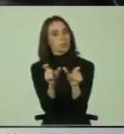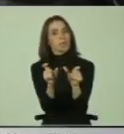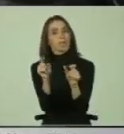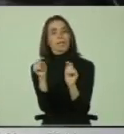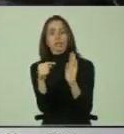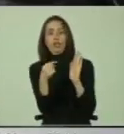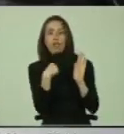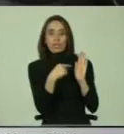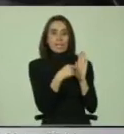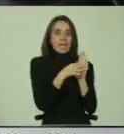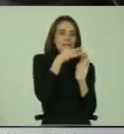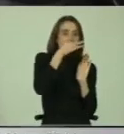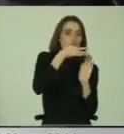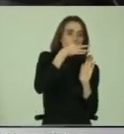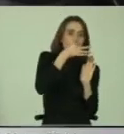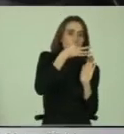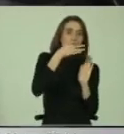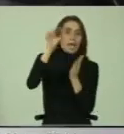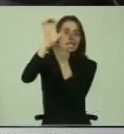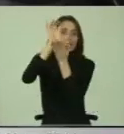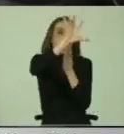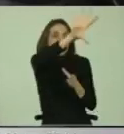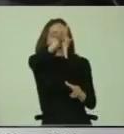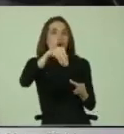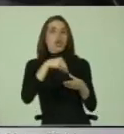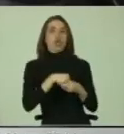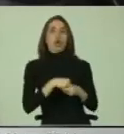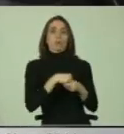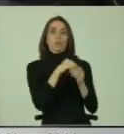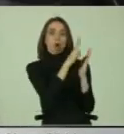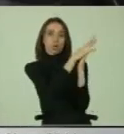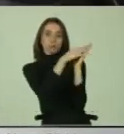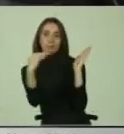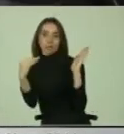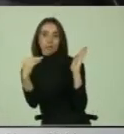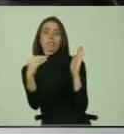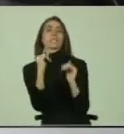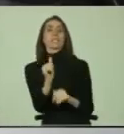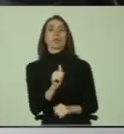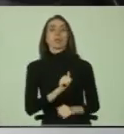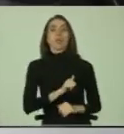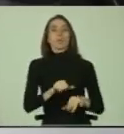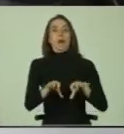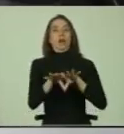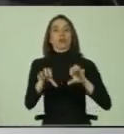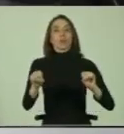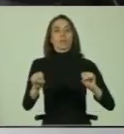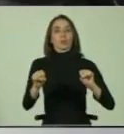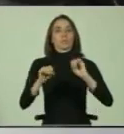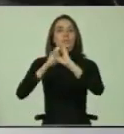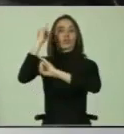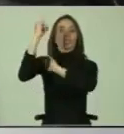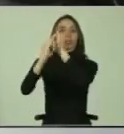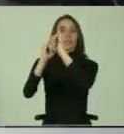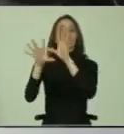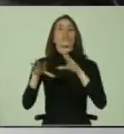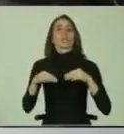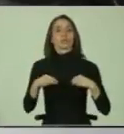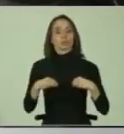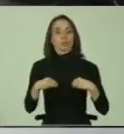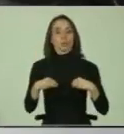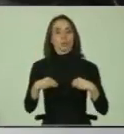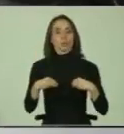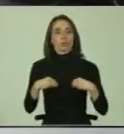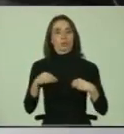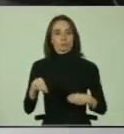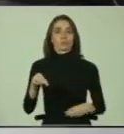recomendaciones en el quehacer del Estado, así como el cumplimiento de los compromisos asumidos internacionalmente por